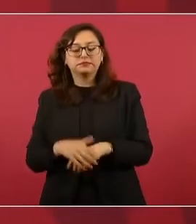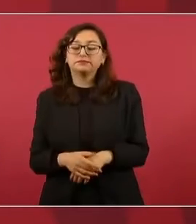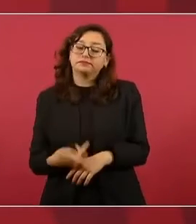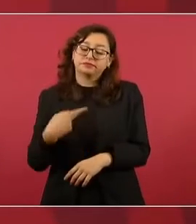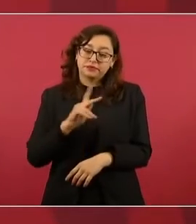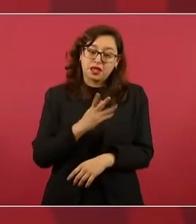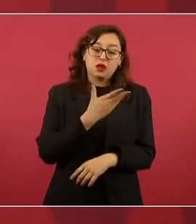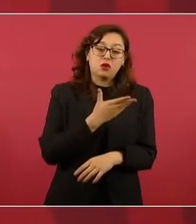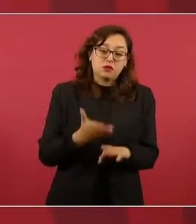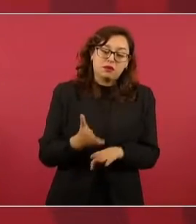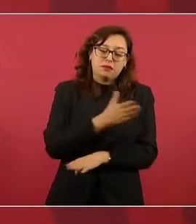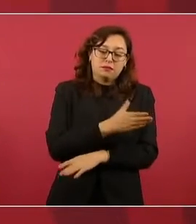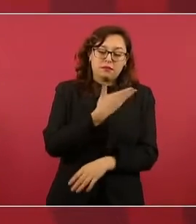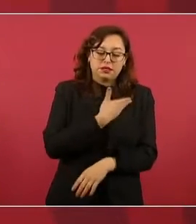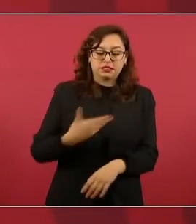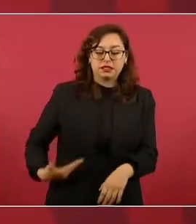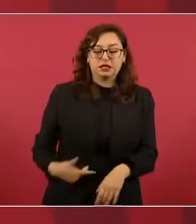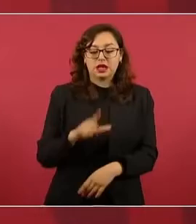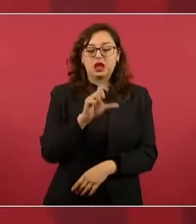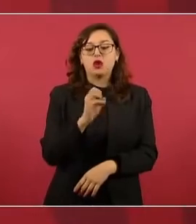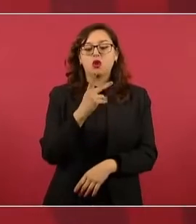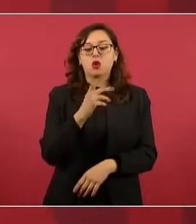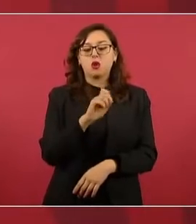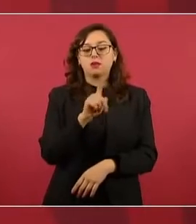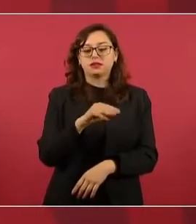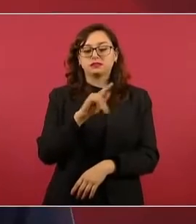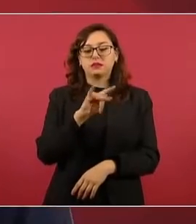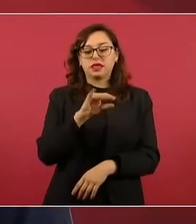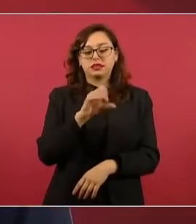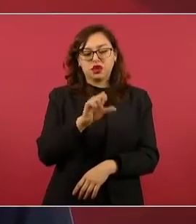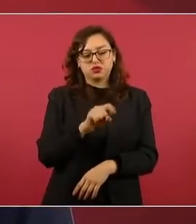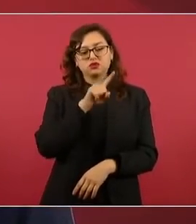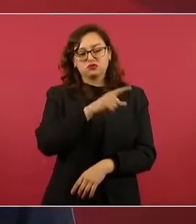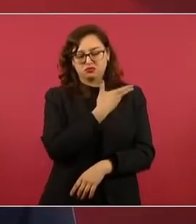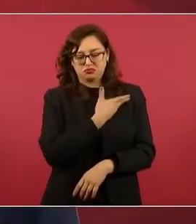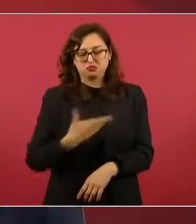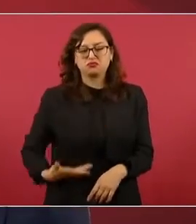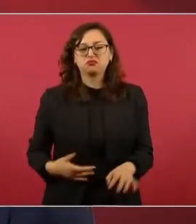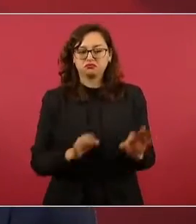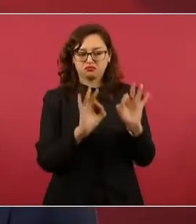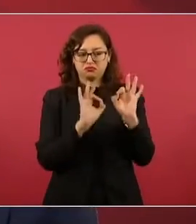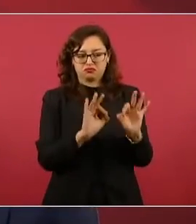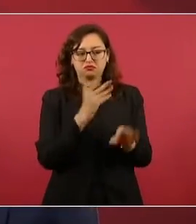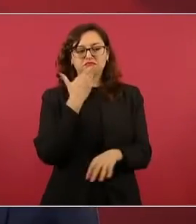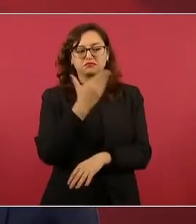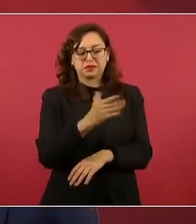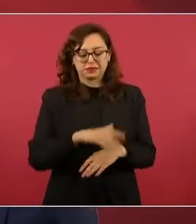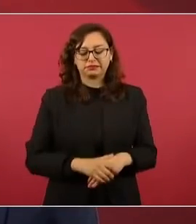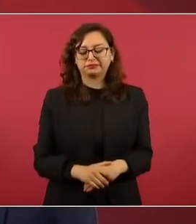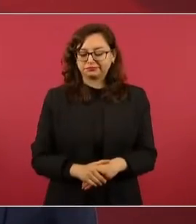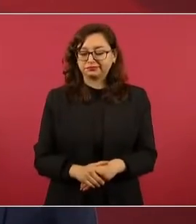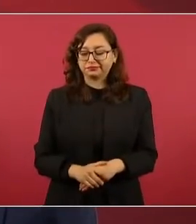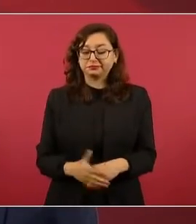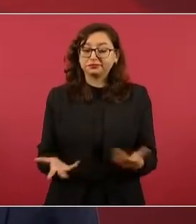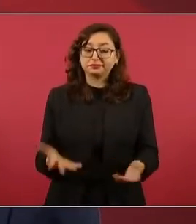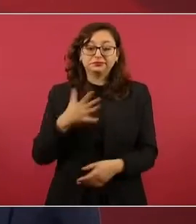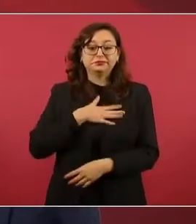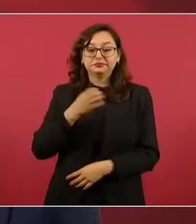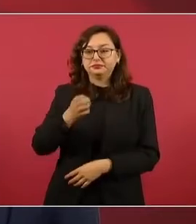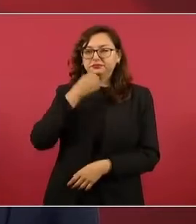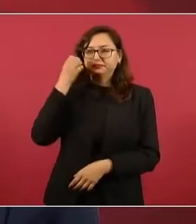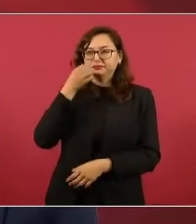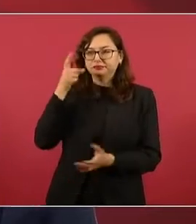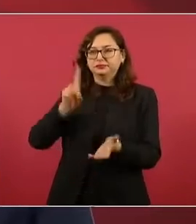presidente, recuerdo con mucho cariño a mis maestras, a mis